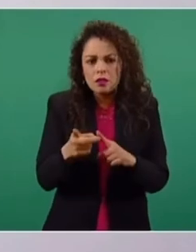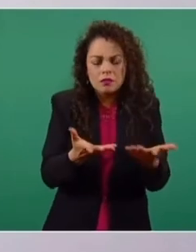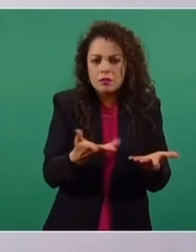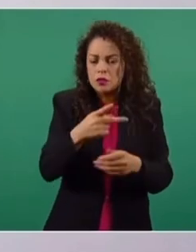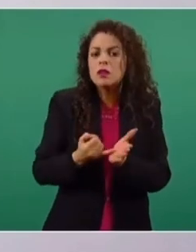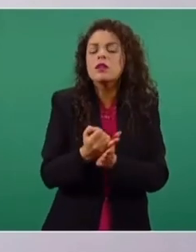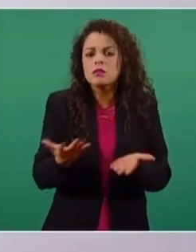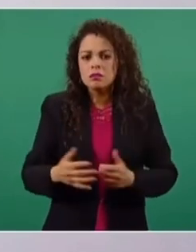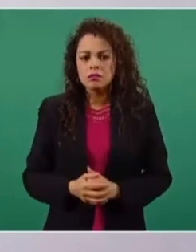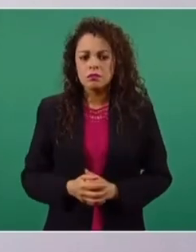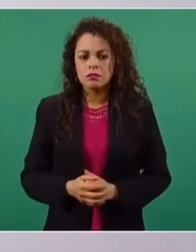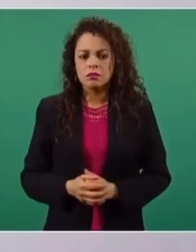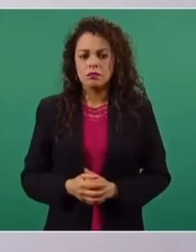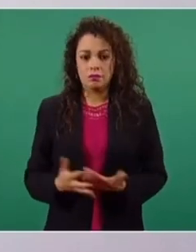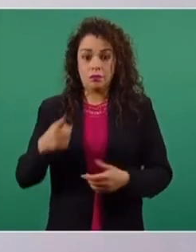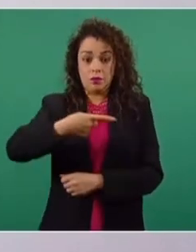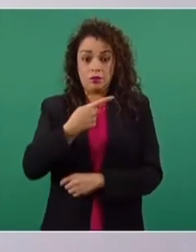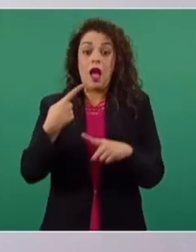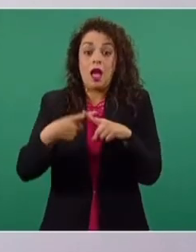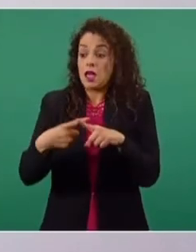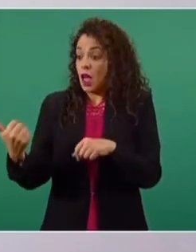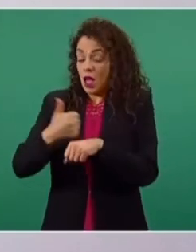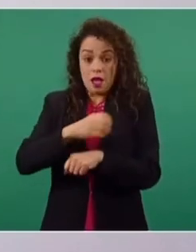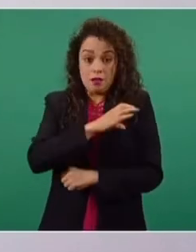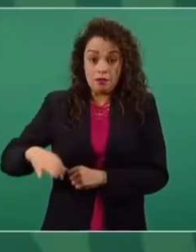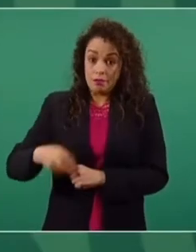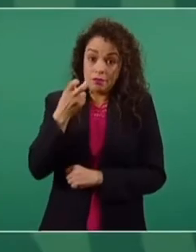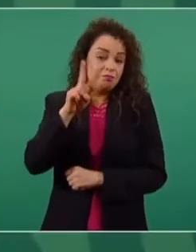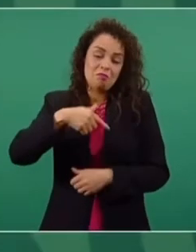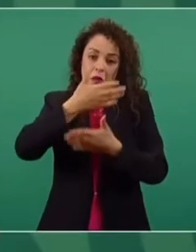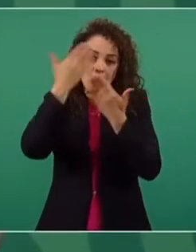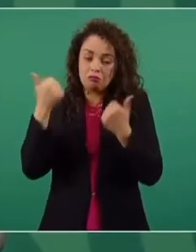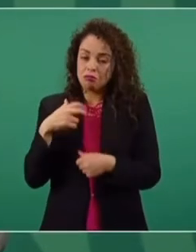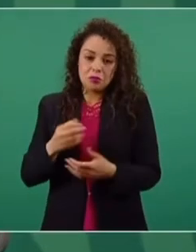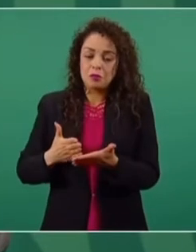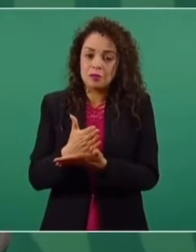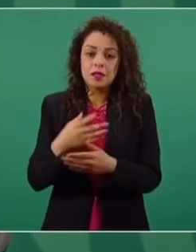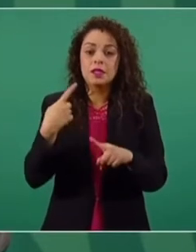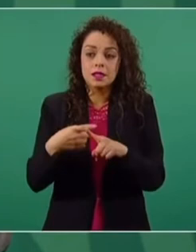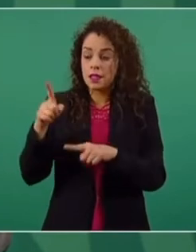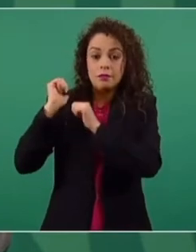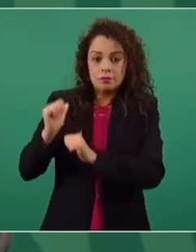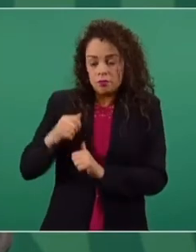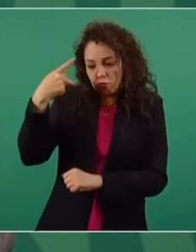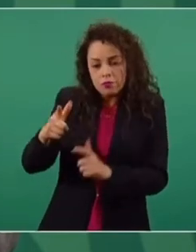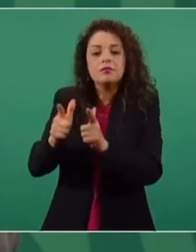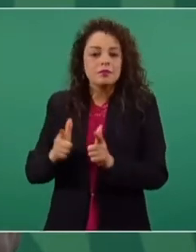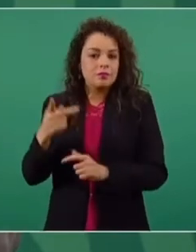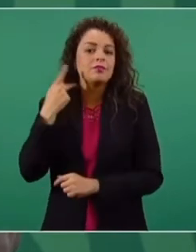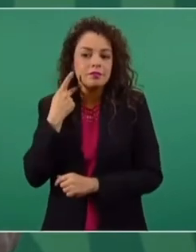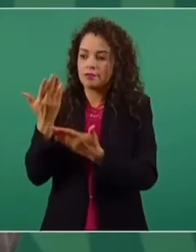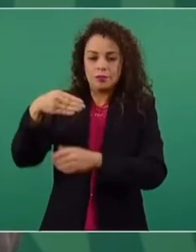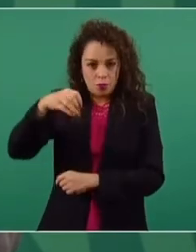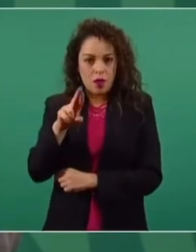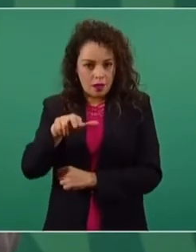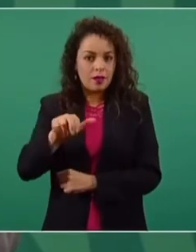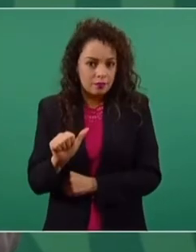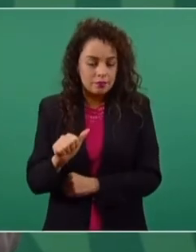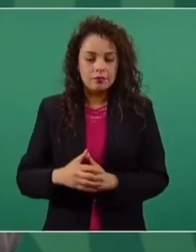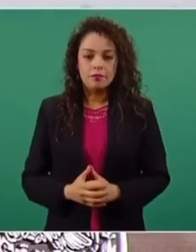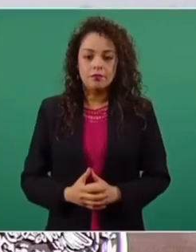Ya más sobre quiénes van a ser los candidatos. es tu pregunta. Yo ahí ya no me meto. Eso corresponde al partido. En este caso a Morena.